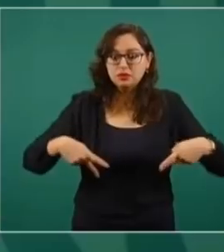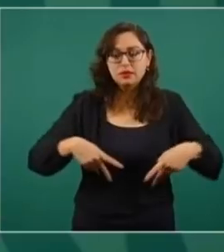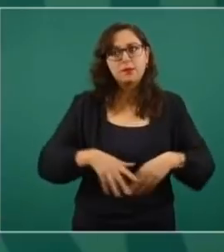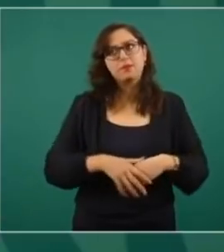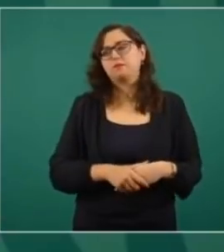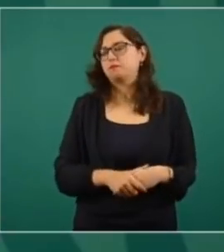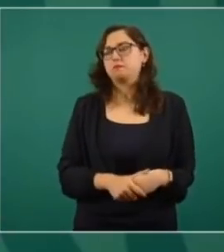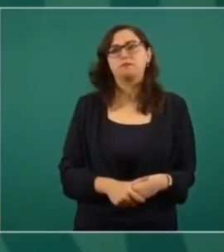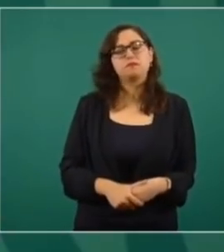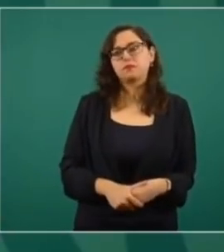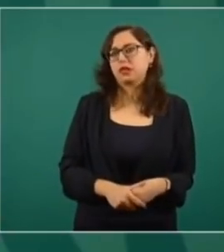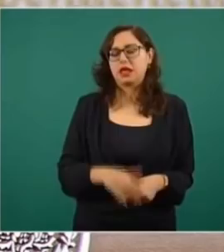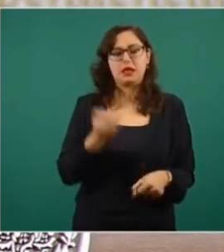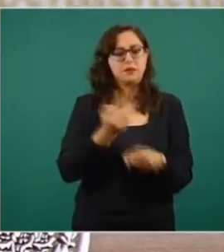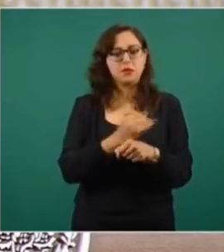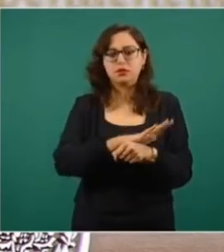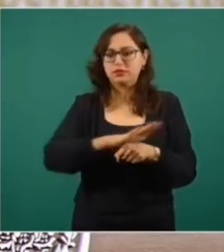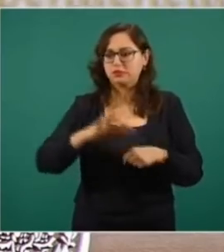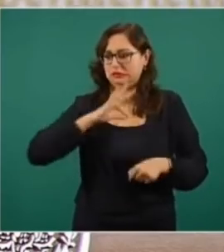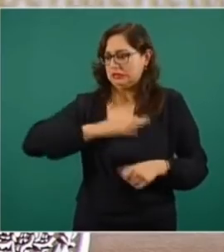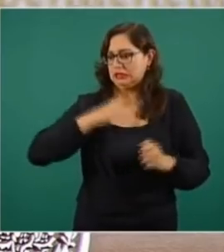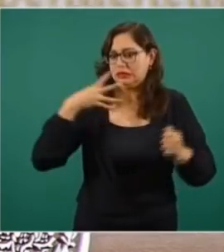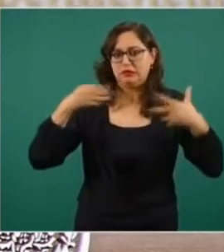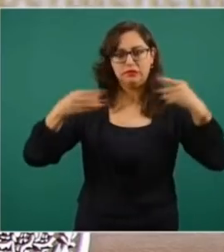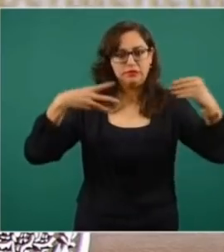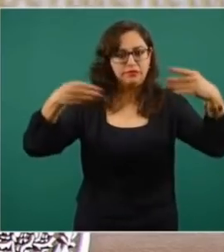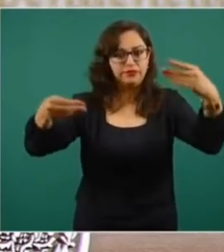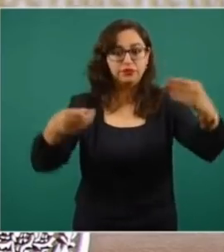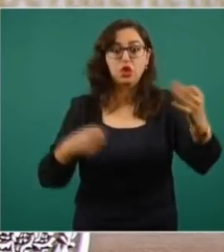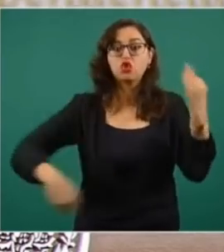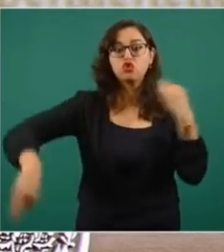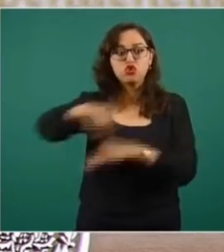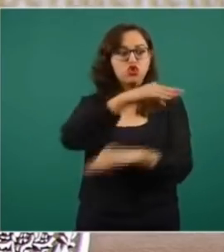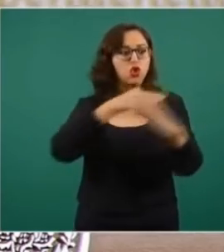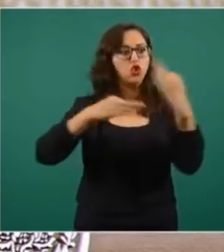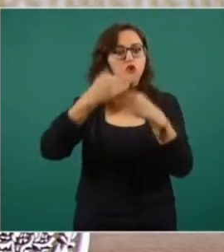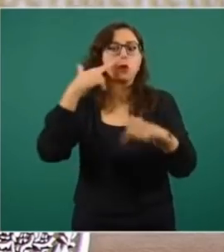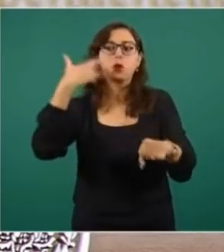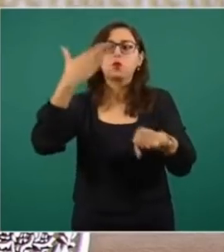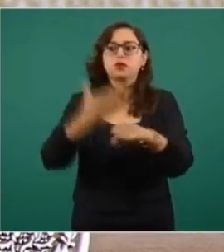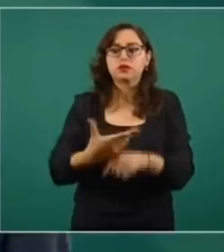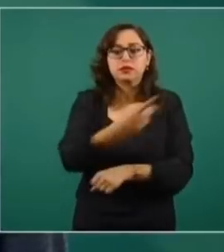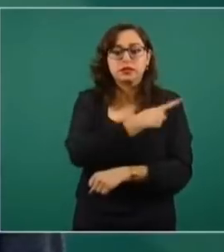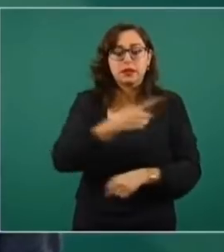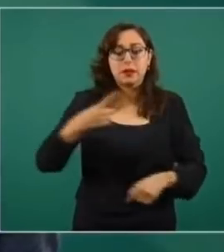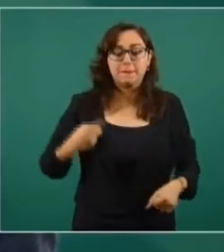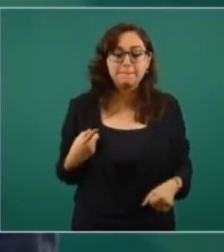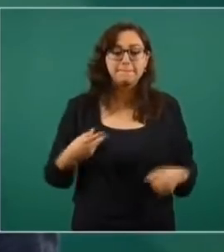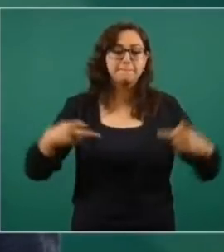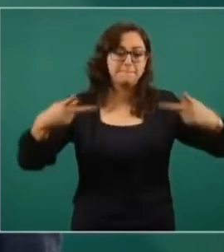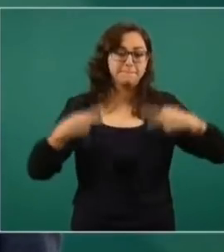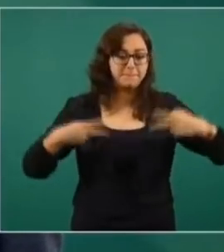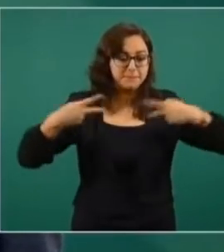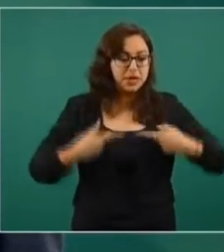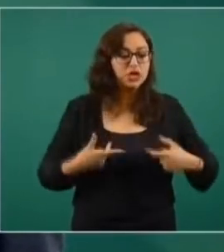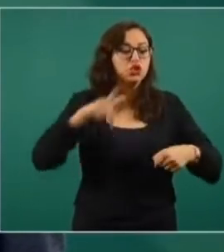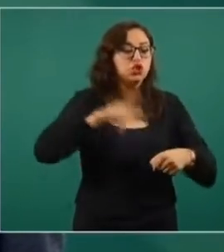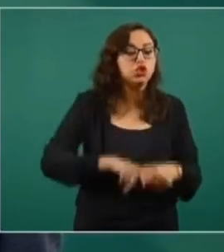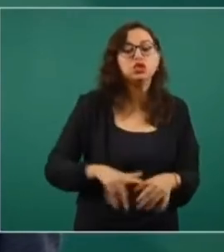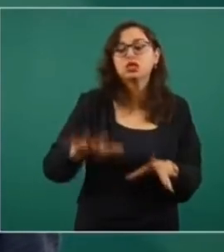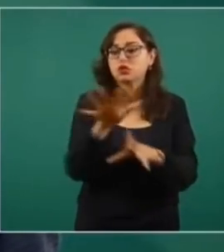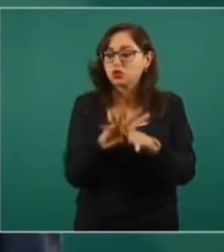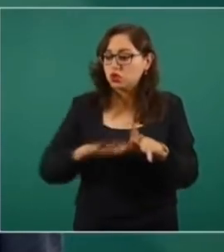debemos de tener una responsabilidad no solamente personal, sino una responsabilidad social para